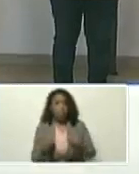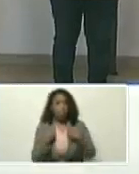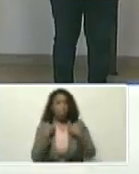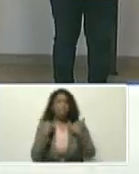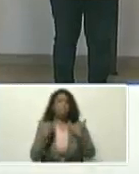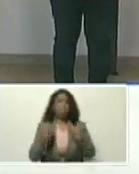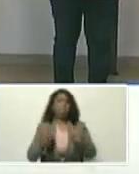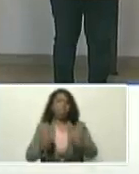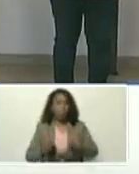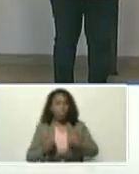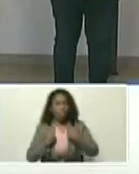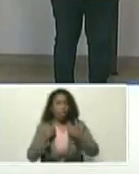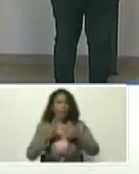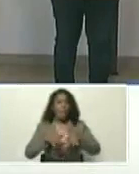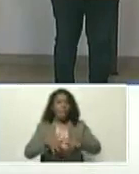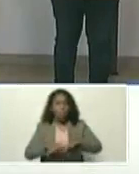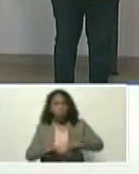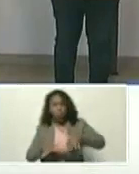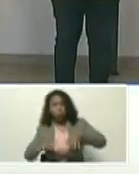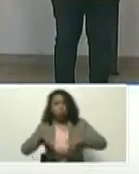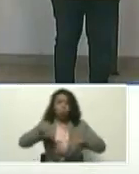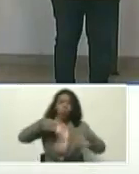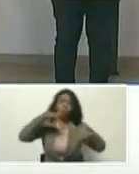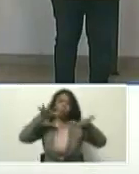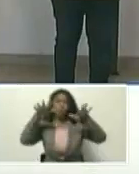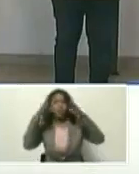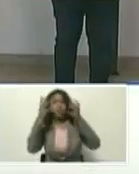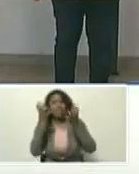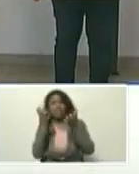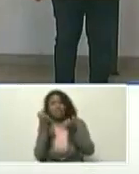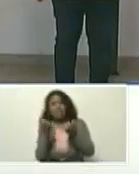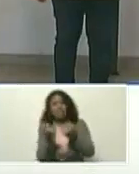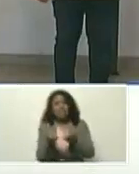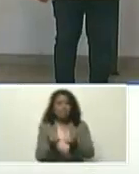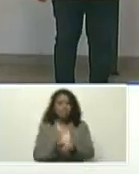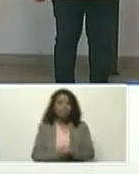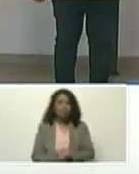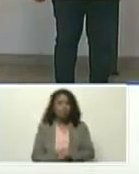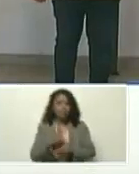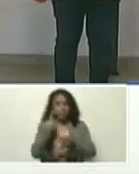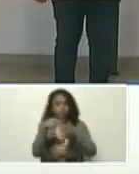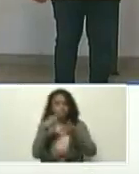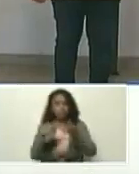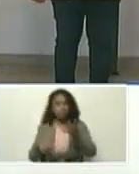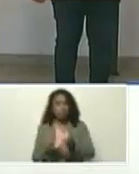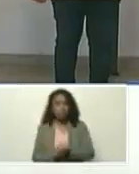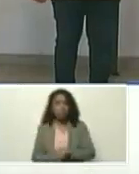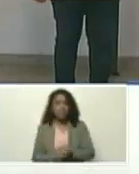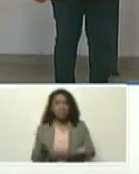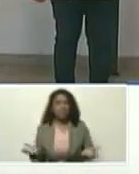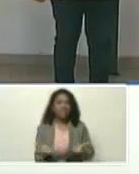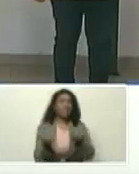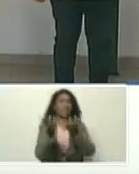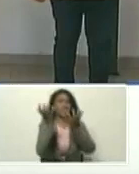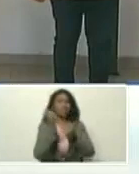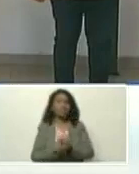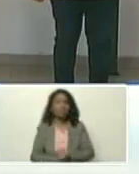sufren, inundaciones, sequía, etc., incendios,